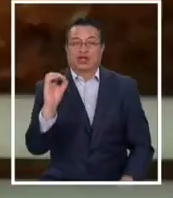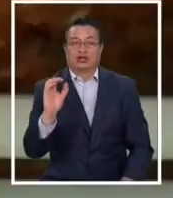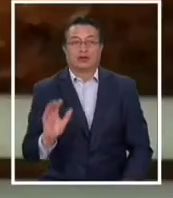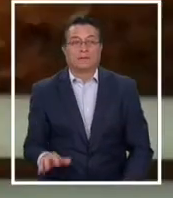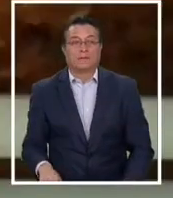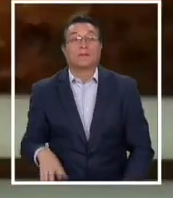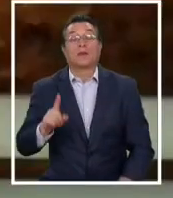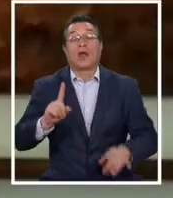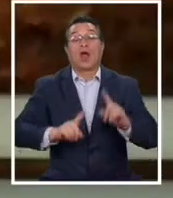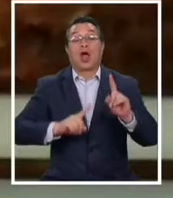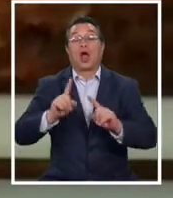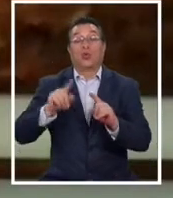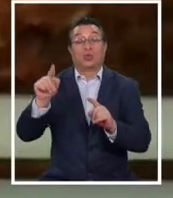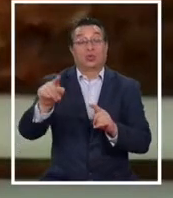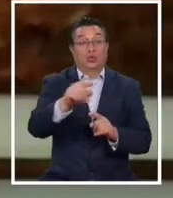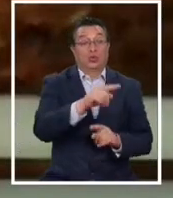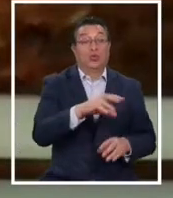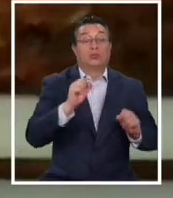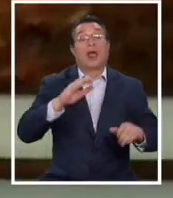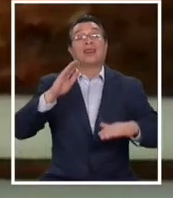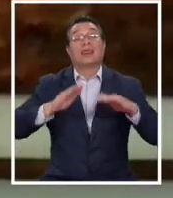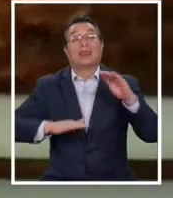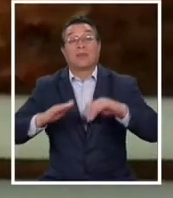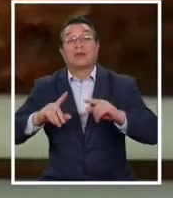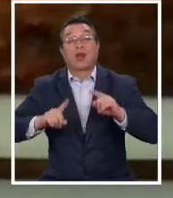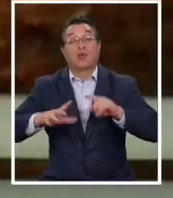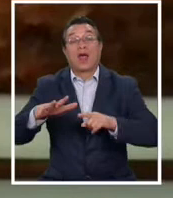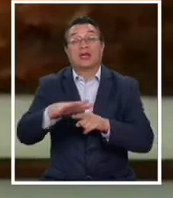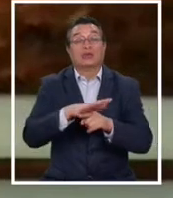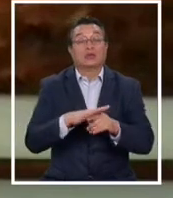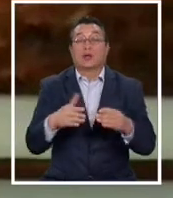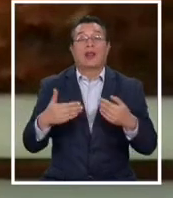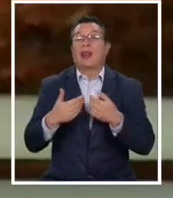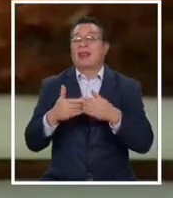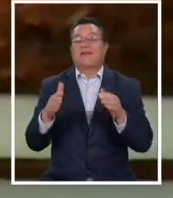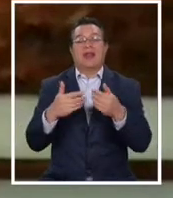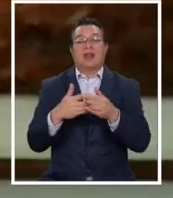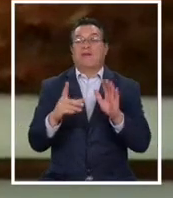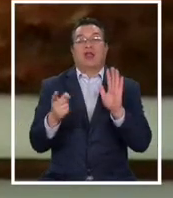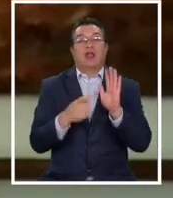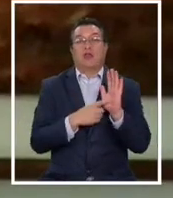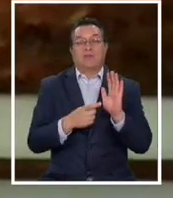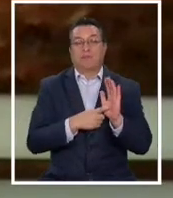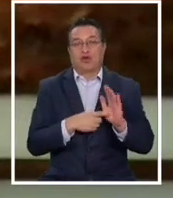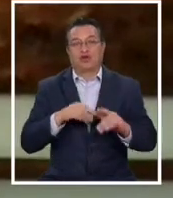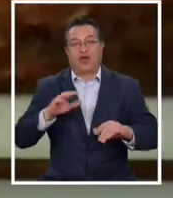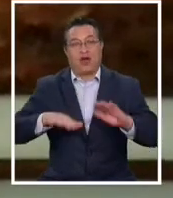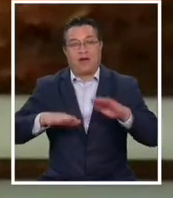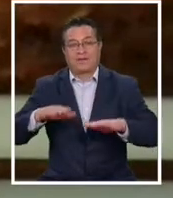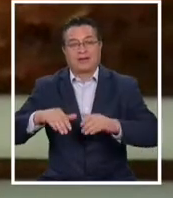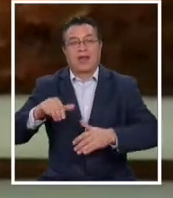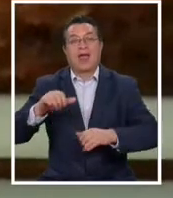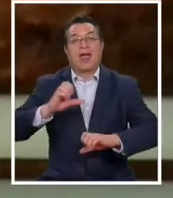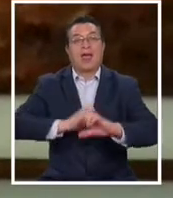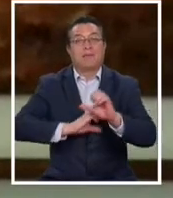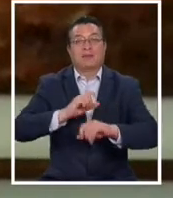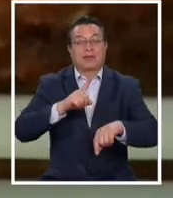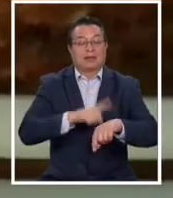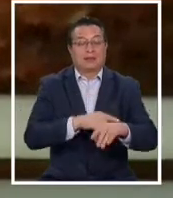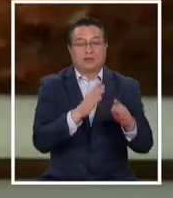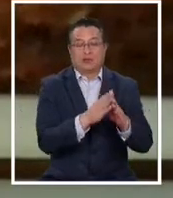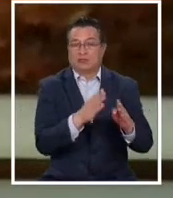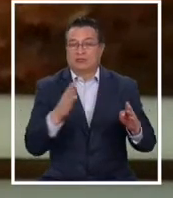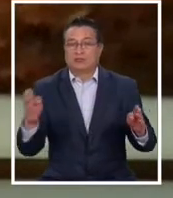Y algunas jurisdicciones incluso que dependiendo de ciertas comisiones liberan de impuestos a la empresa durante ciertos lapsos de